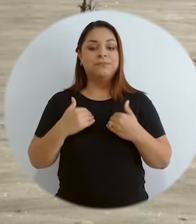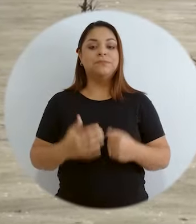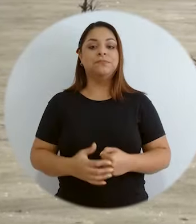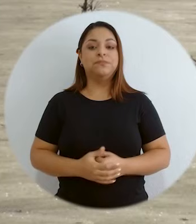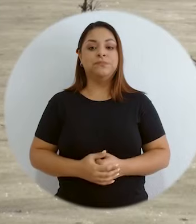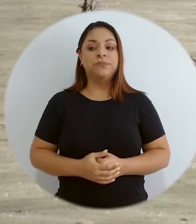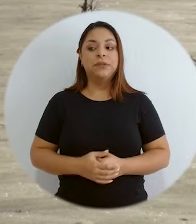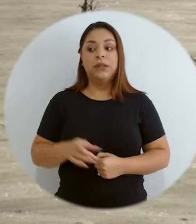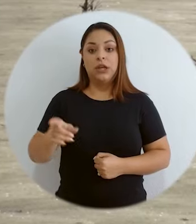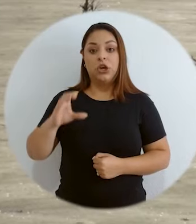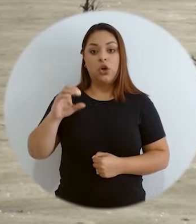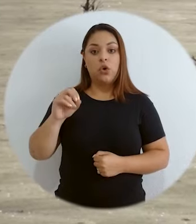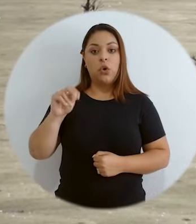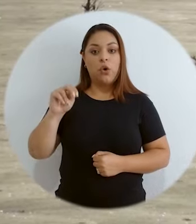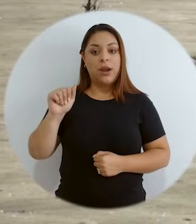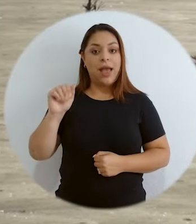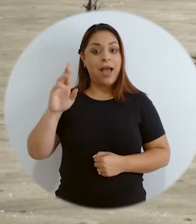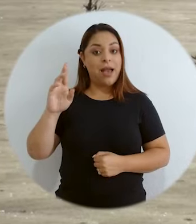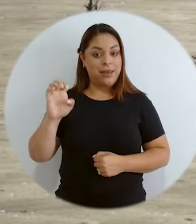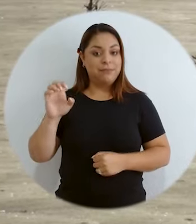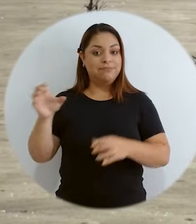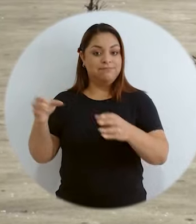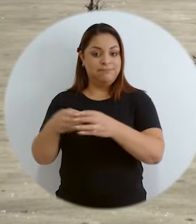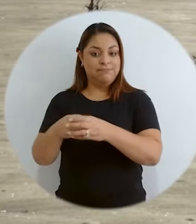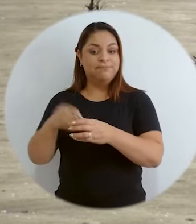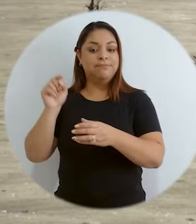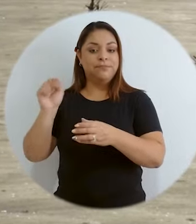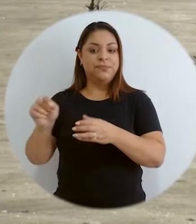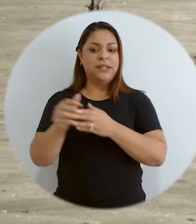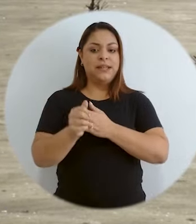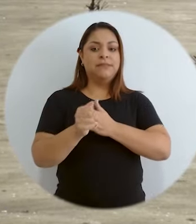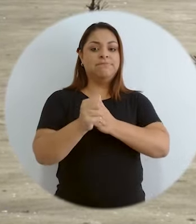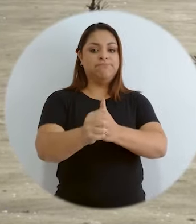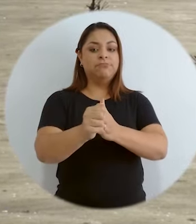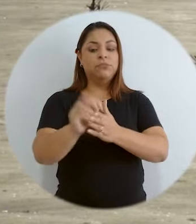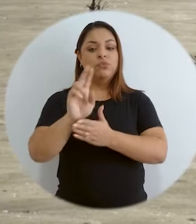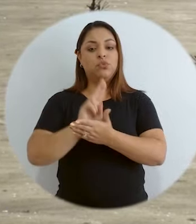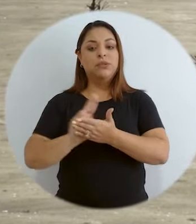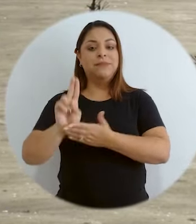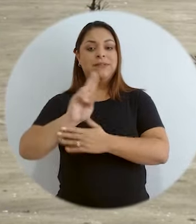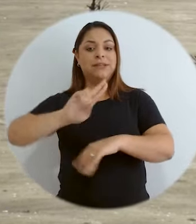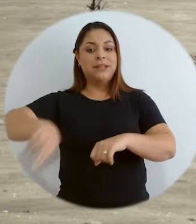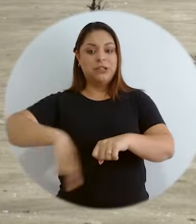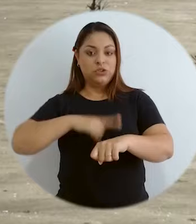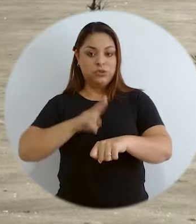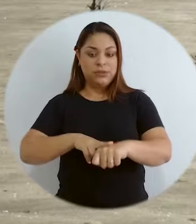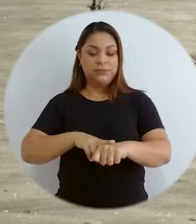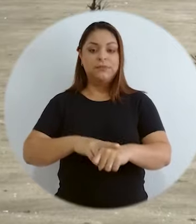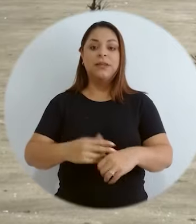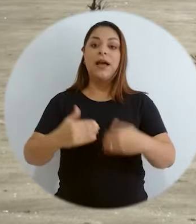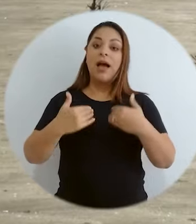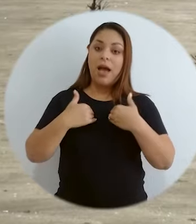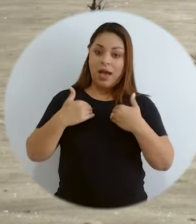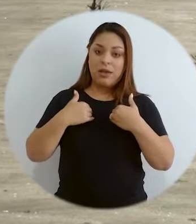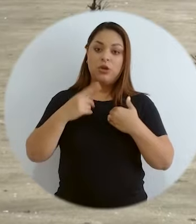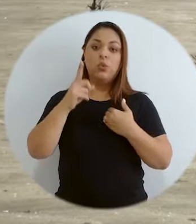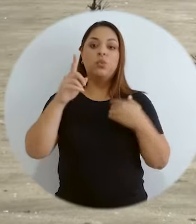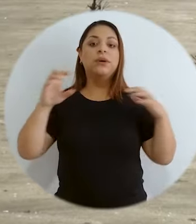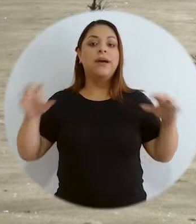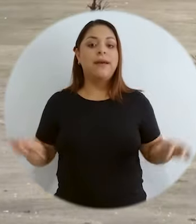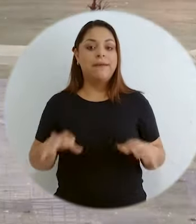y tenemos desde CONARE, con el liderazgo de la Universidad Nacional,